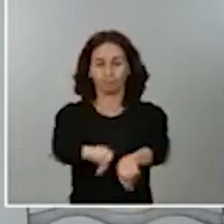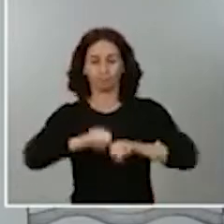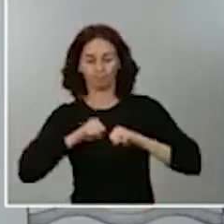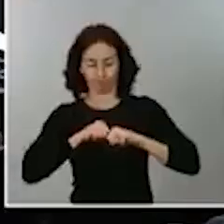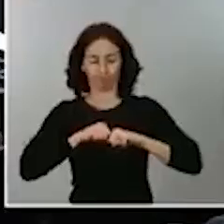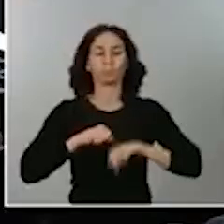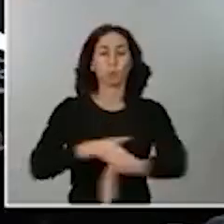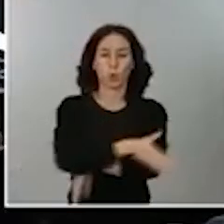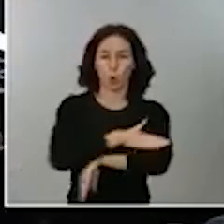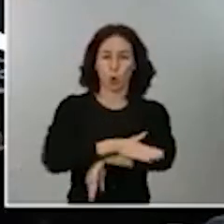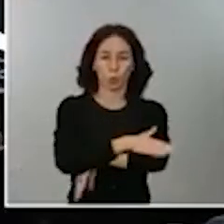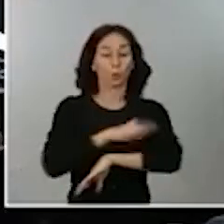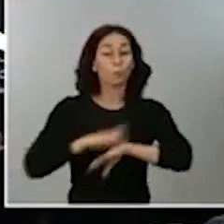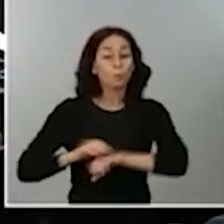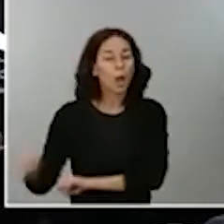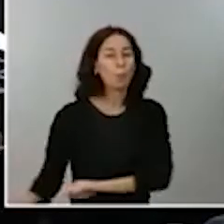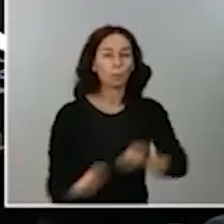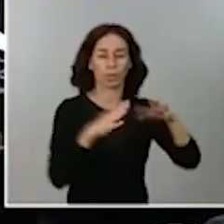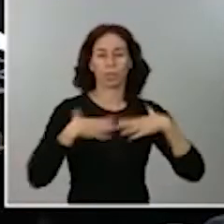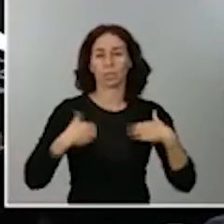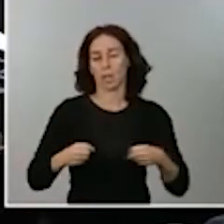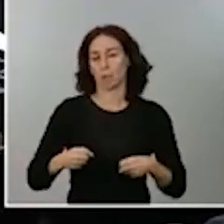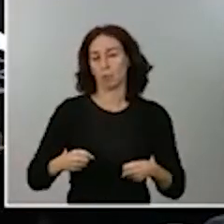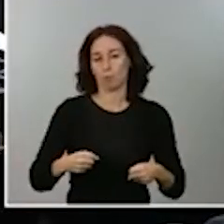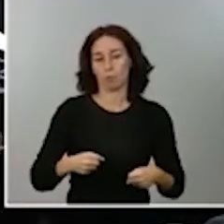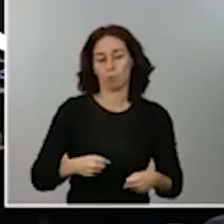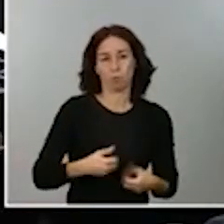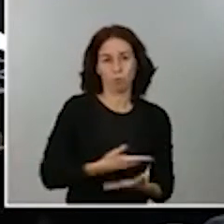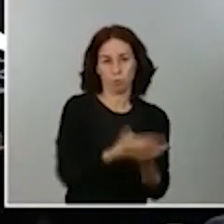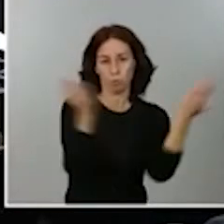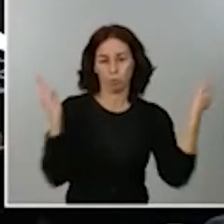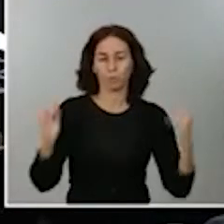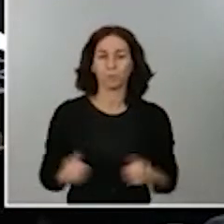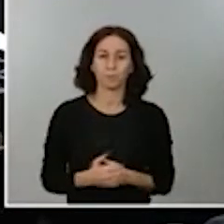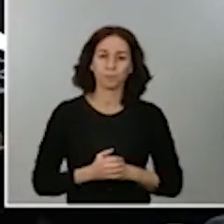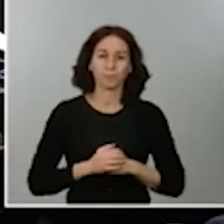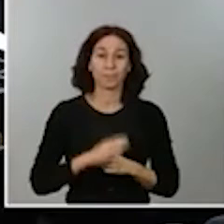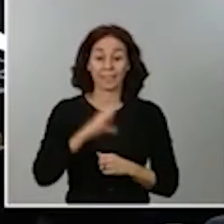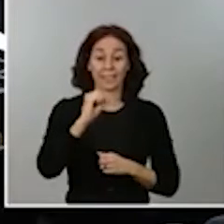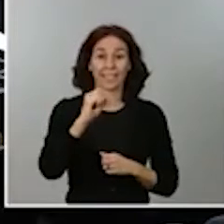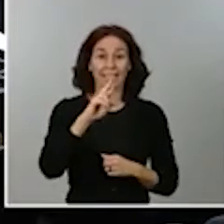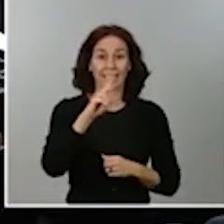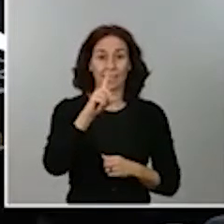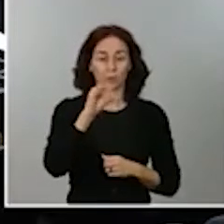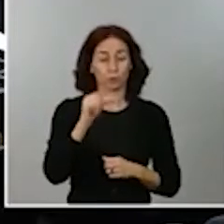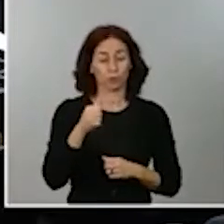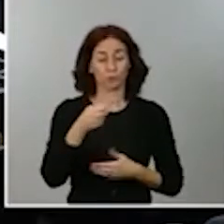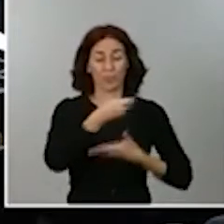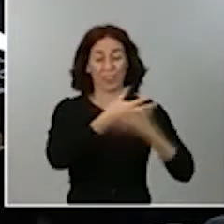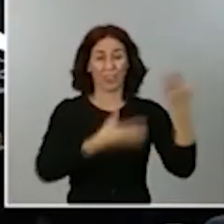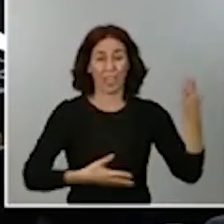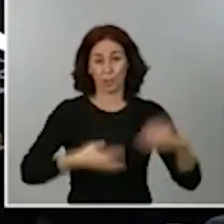Por vía telemática creo que podemos escuchar a Carlos Cue del diario El País. Carlos, buenas tardes.